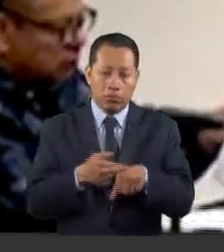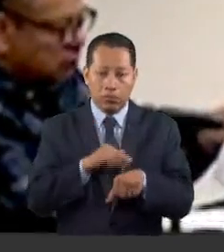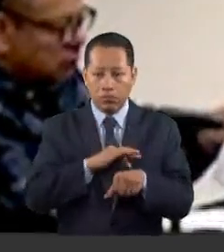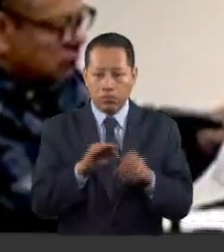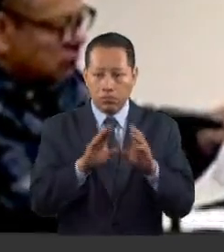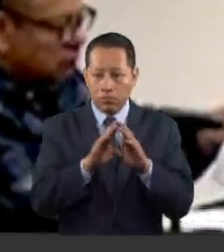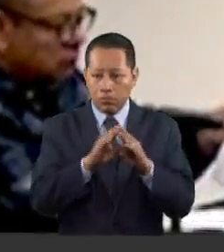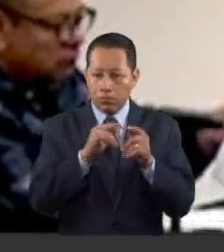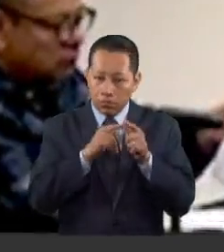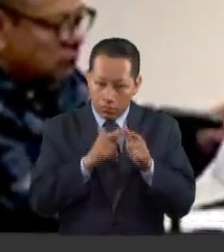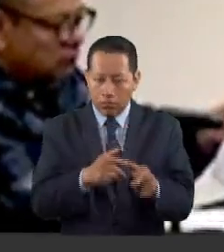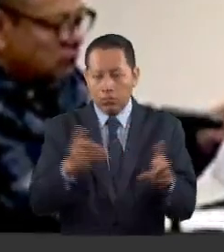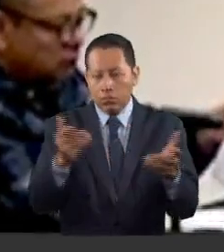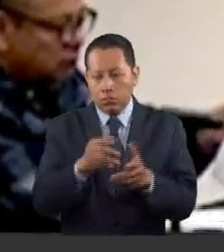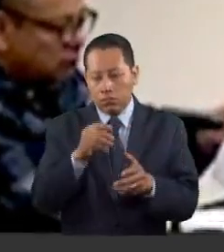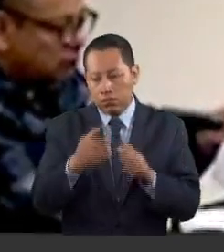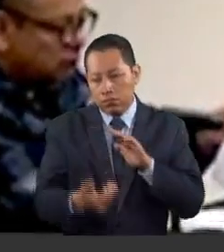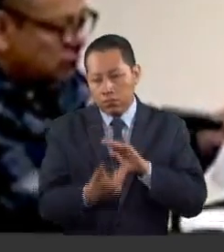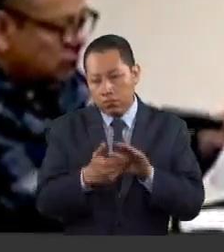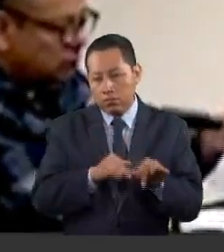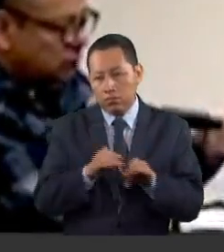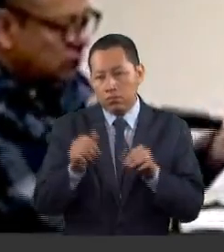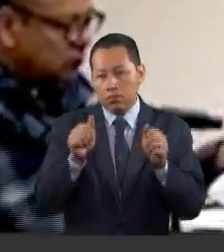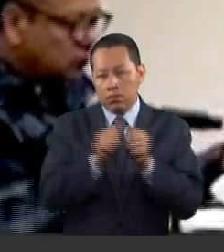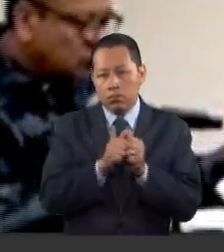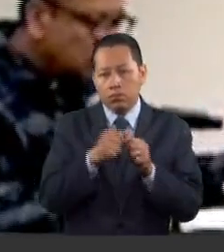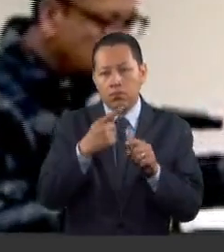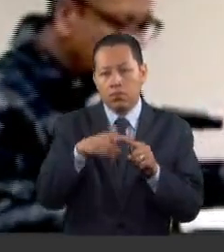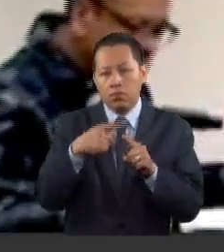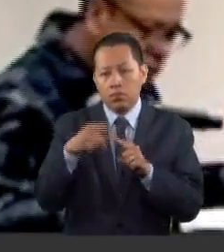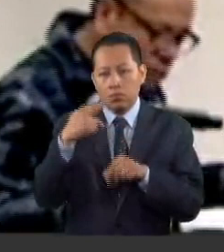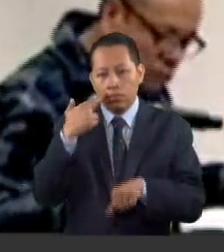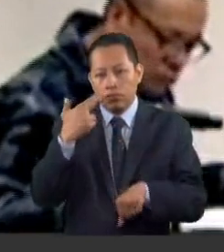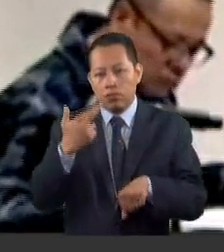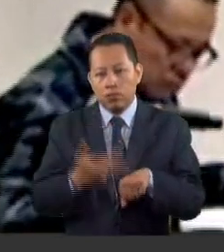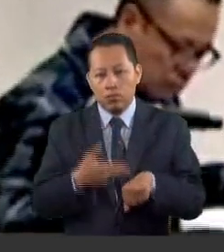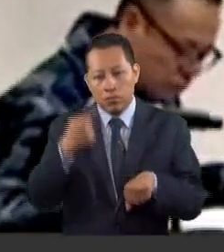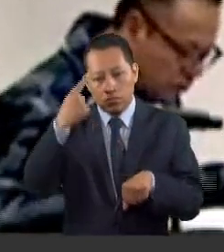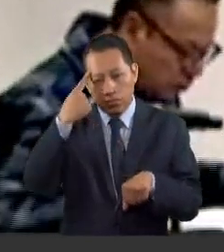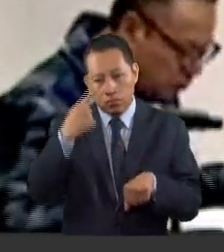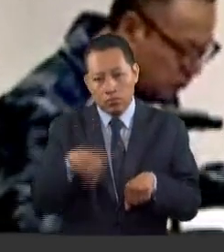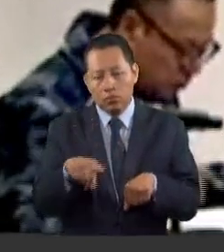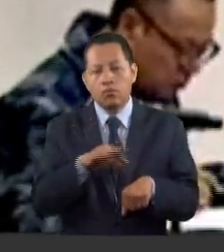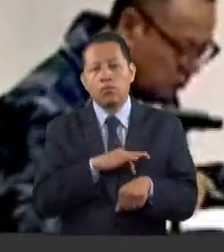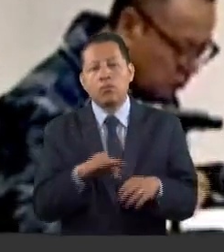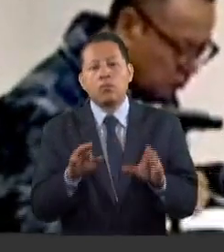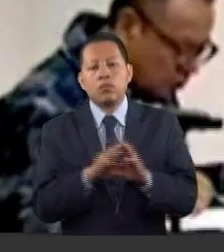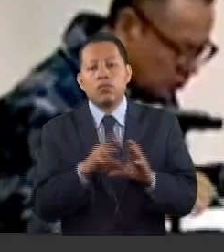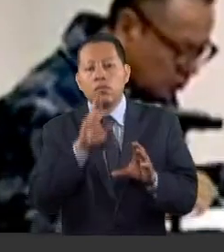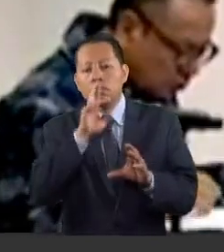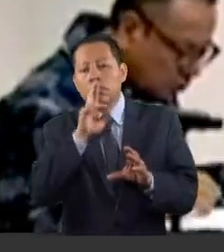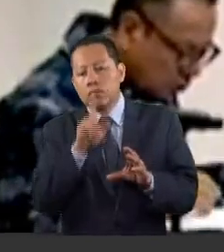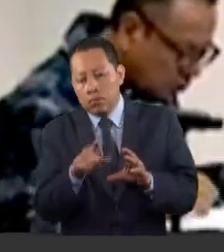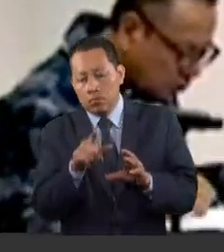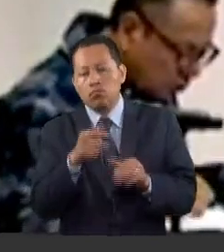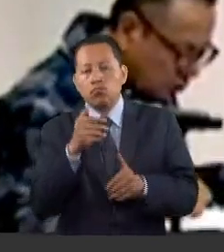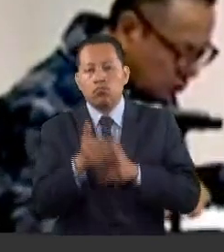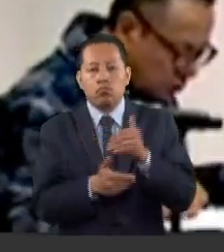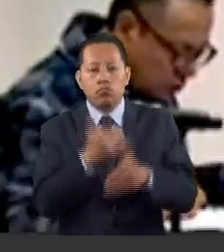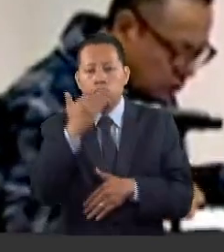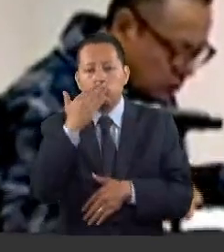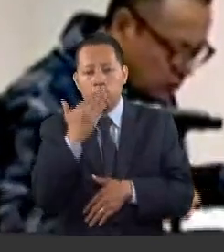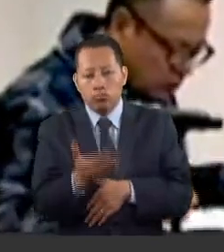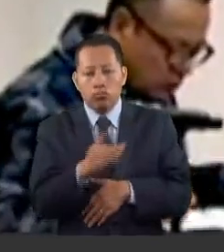continúen celebrando mesas de trabajo con las partes interesadas a fin de mantener una mejora continua que